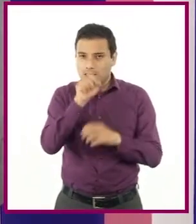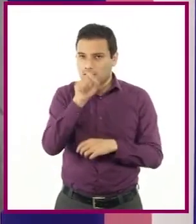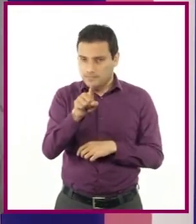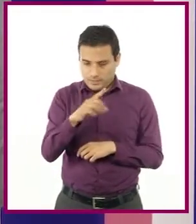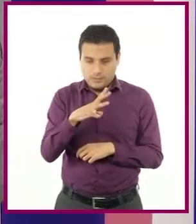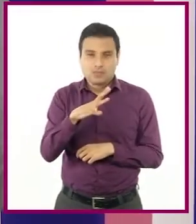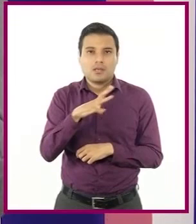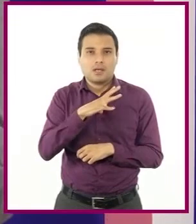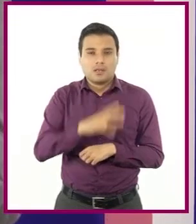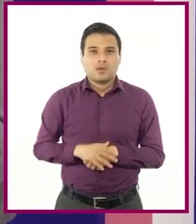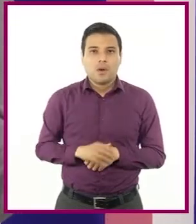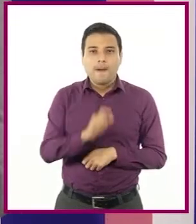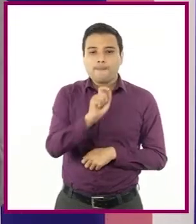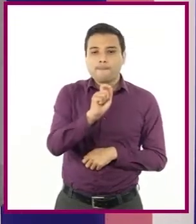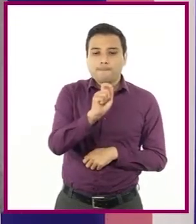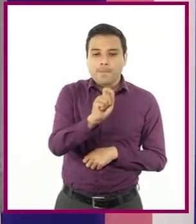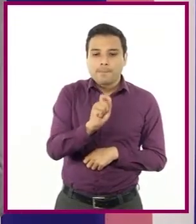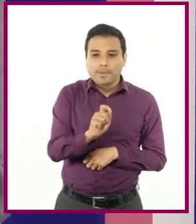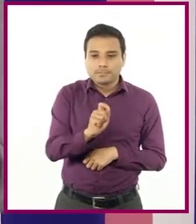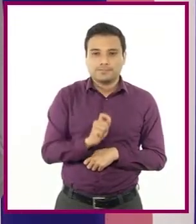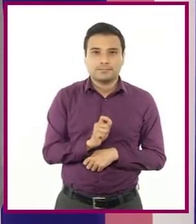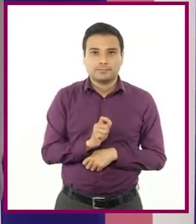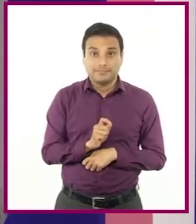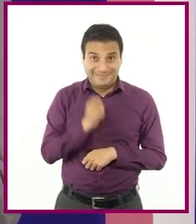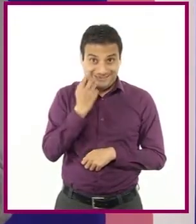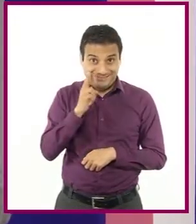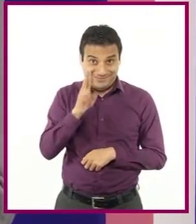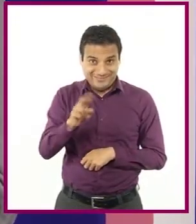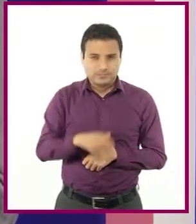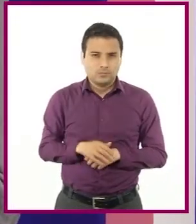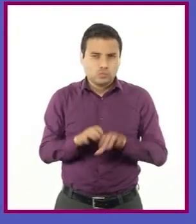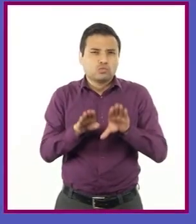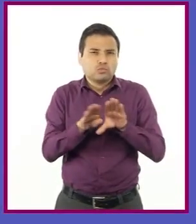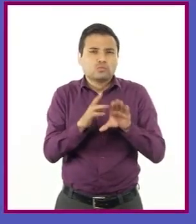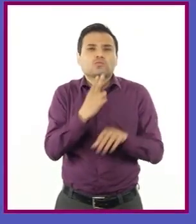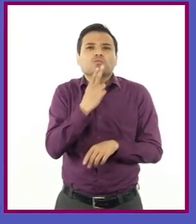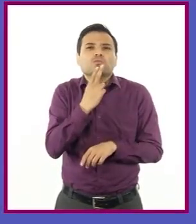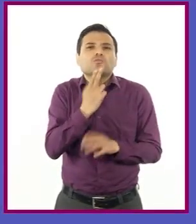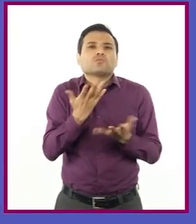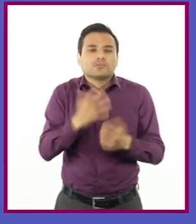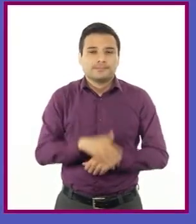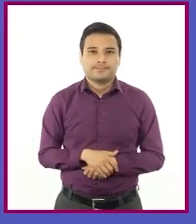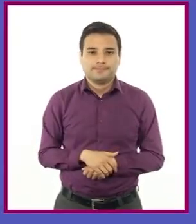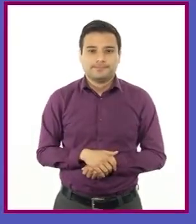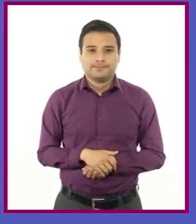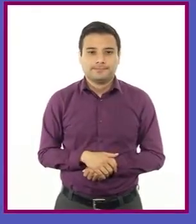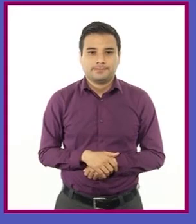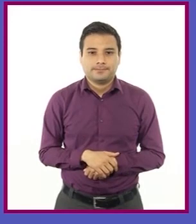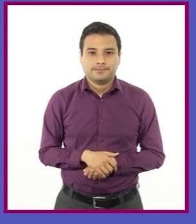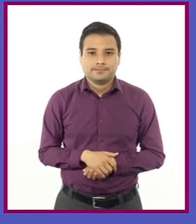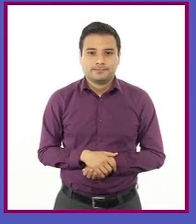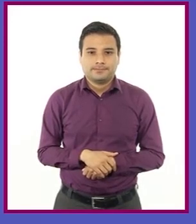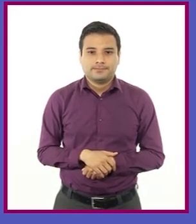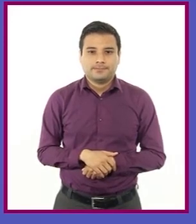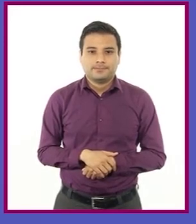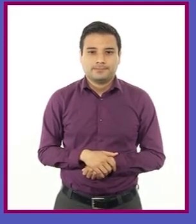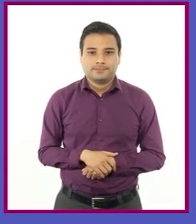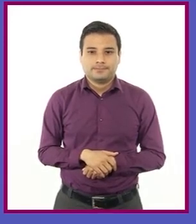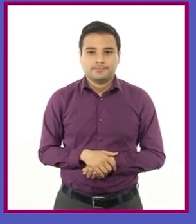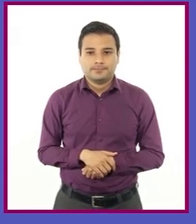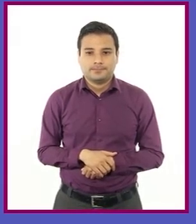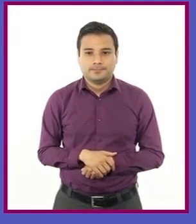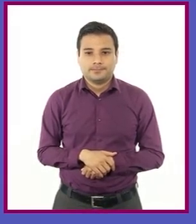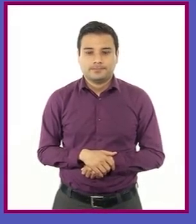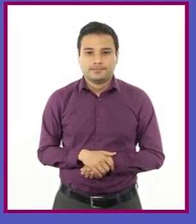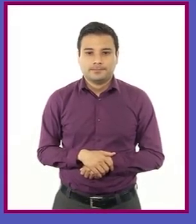de los dos puntos y seguido. Vamos a verlo y recordar cómo se usa. Amonestación no es sanción. Guión largo. Paso